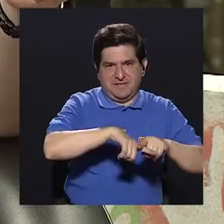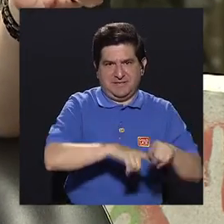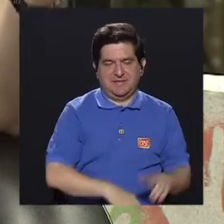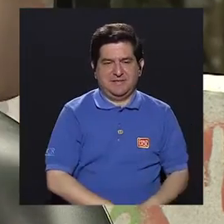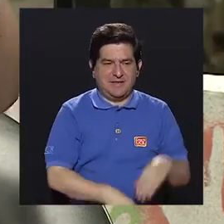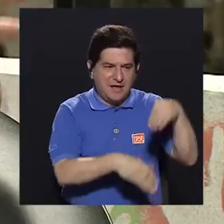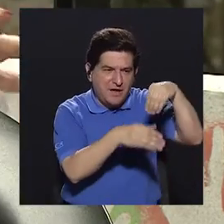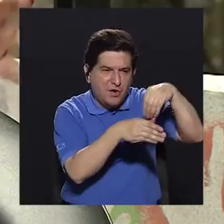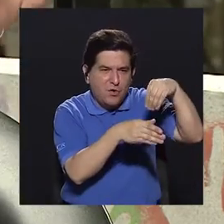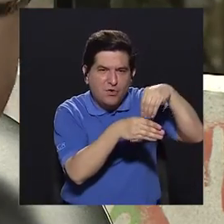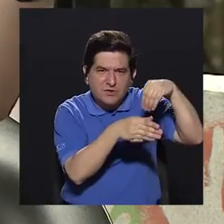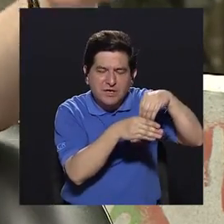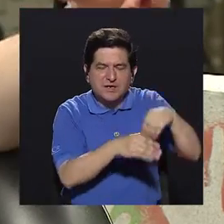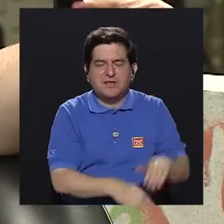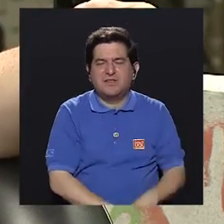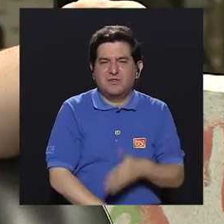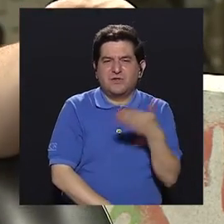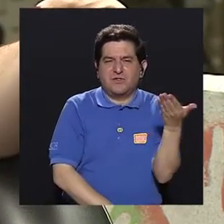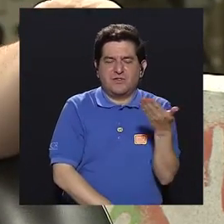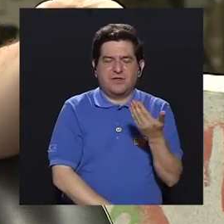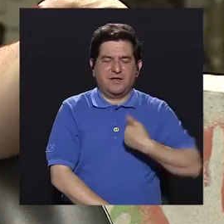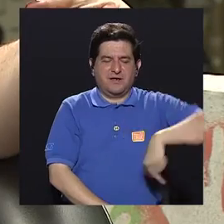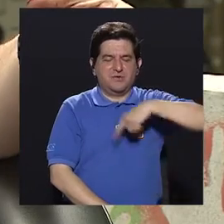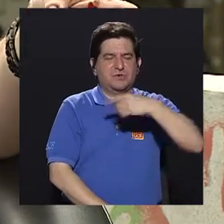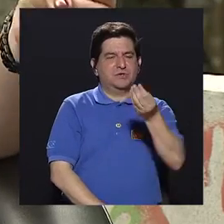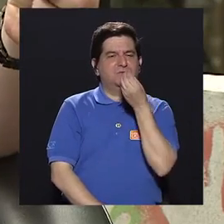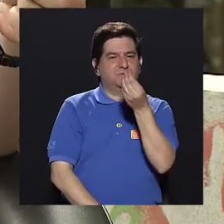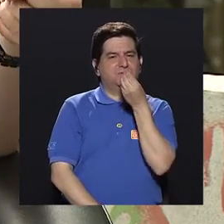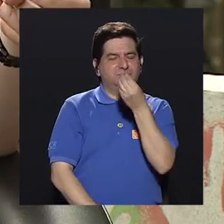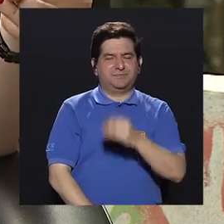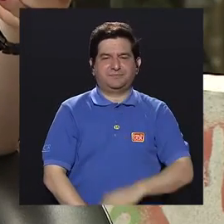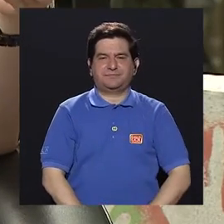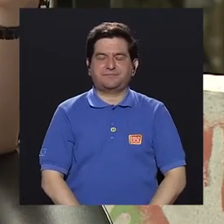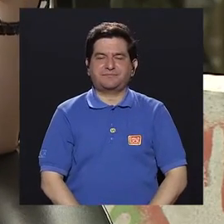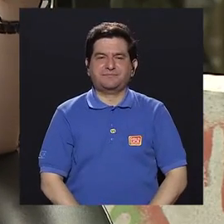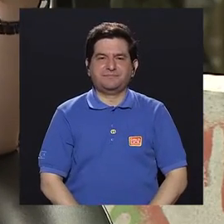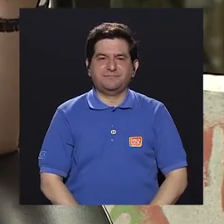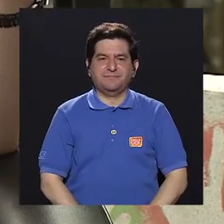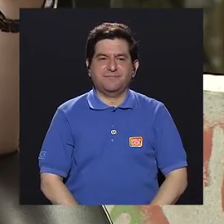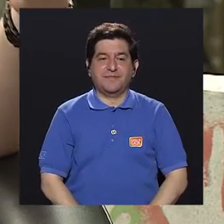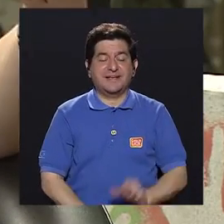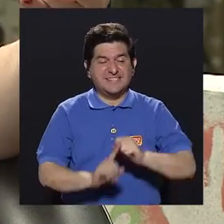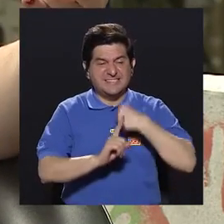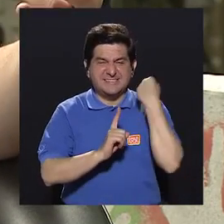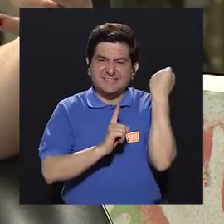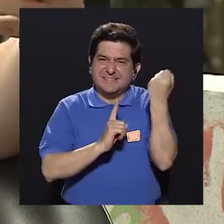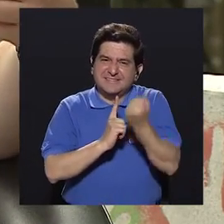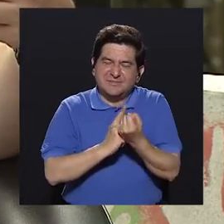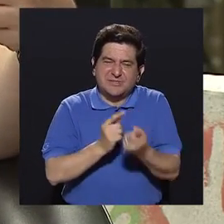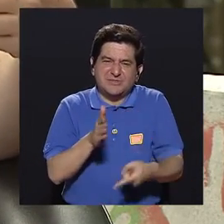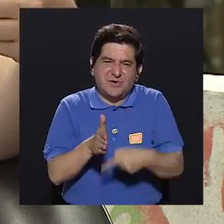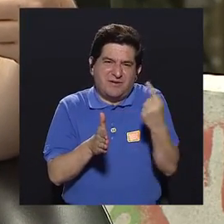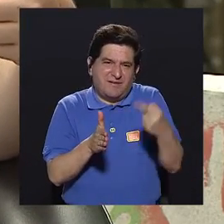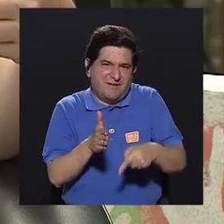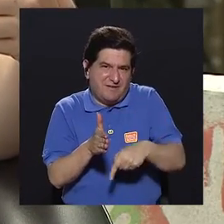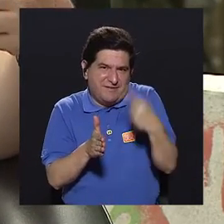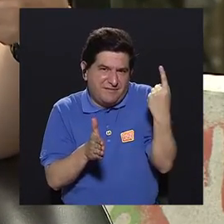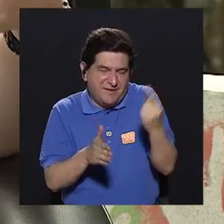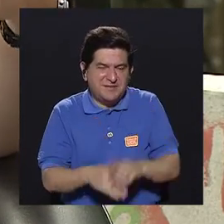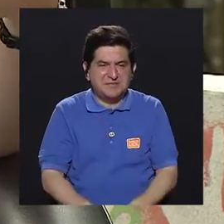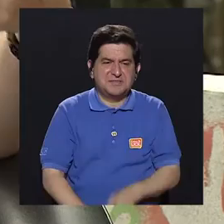aporte de calcio de la cantidad que comamos, ¿verdad? Entonces, el asunto es que a veces